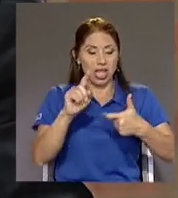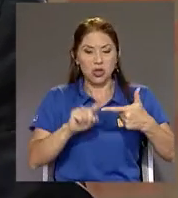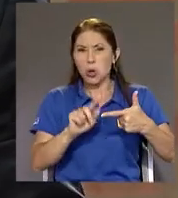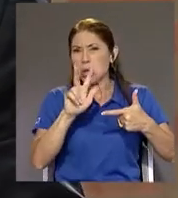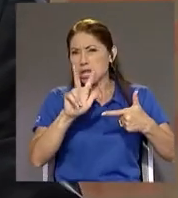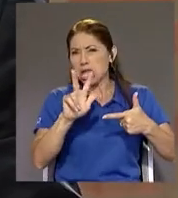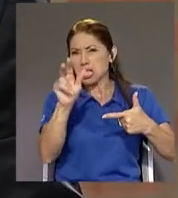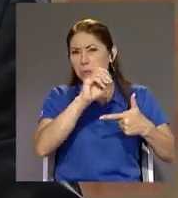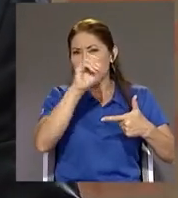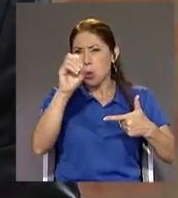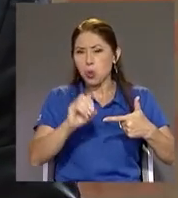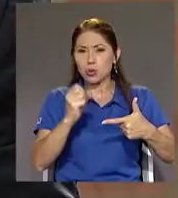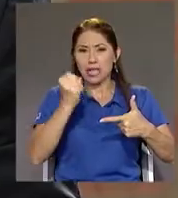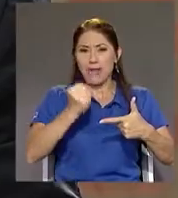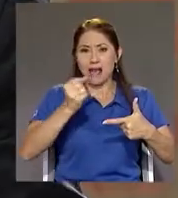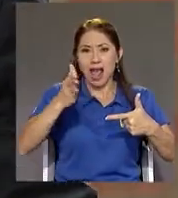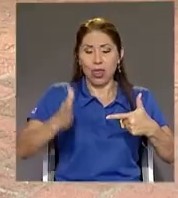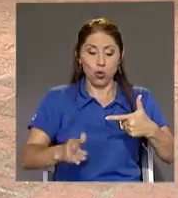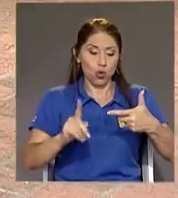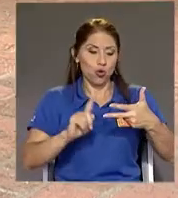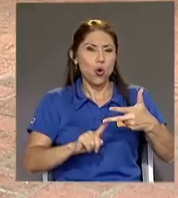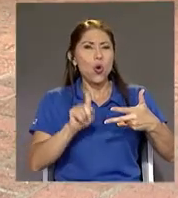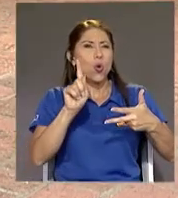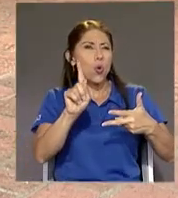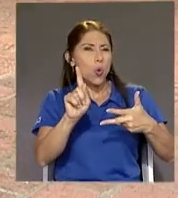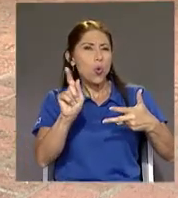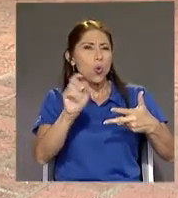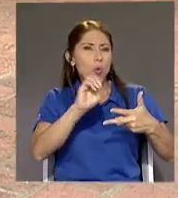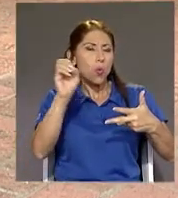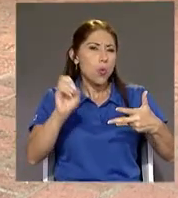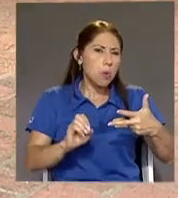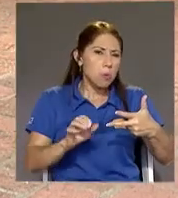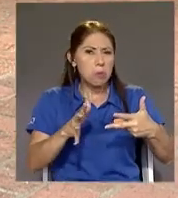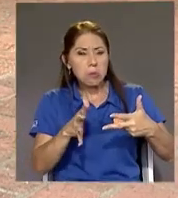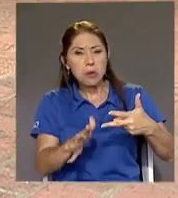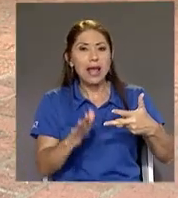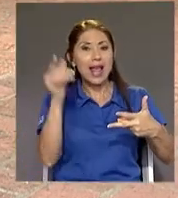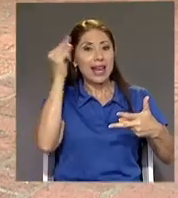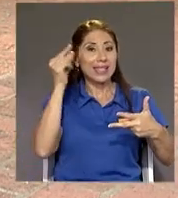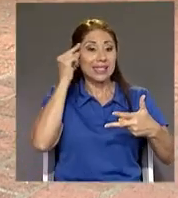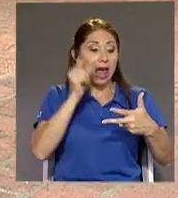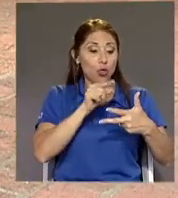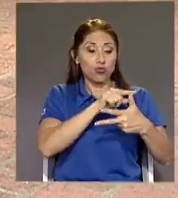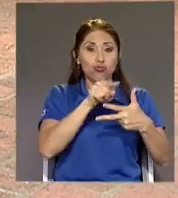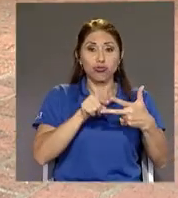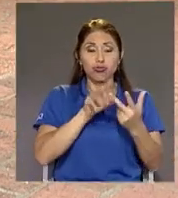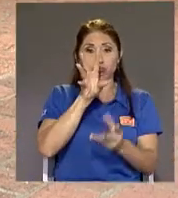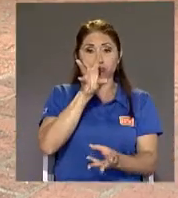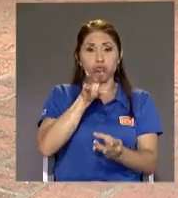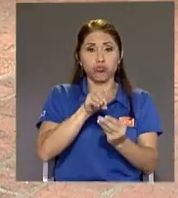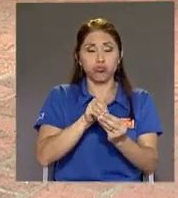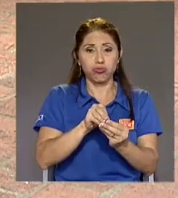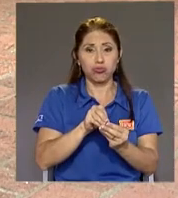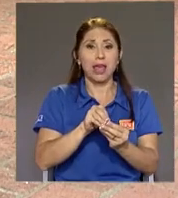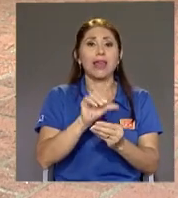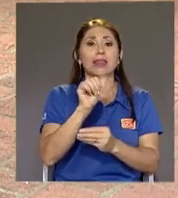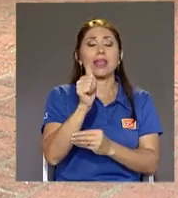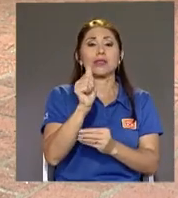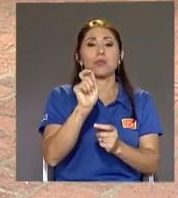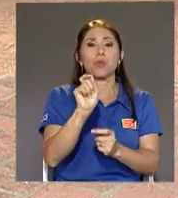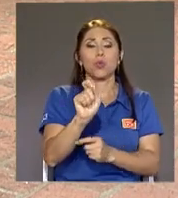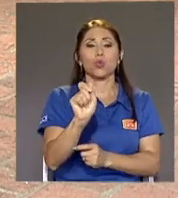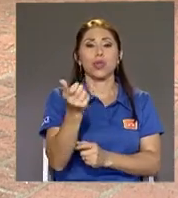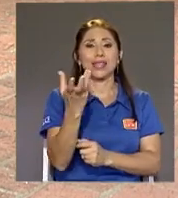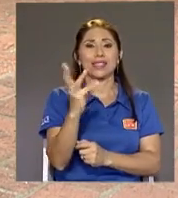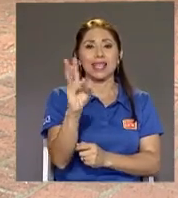trabajador Uno y tanto el Estado Para un total de 10.16% De la masa salarial del